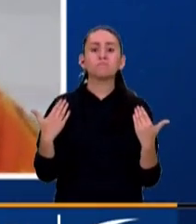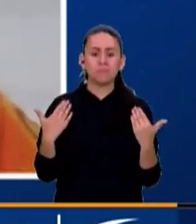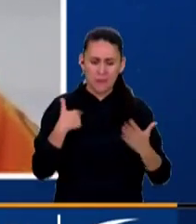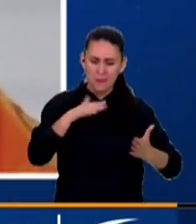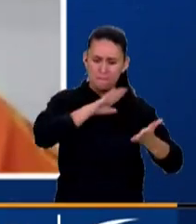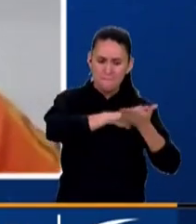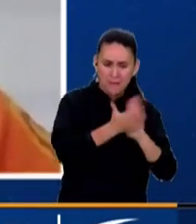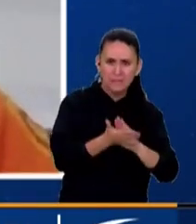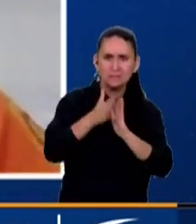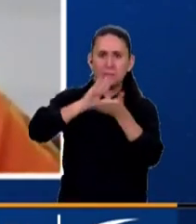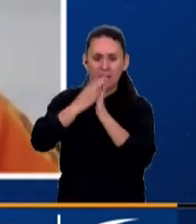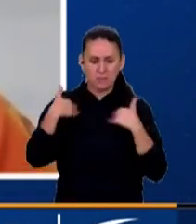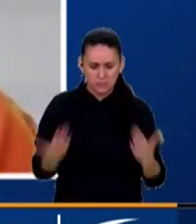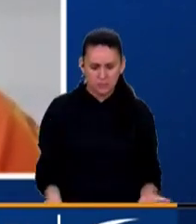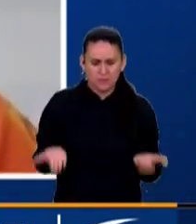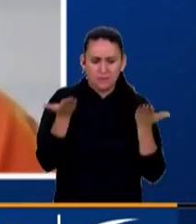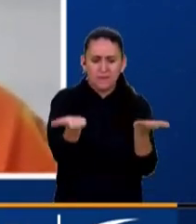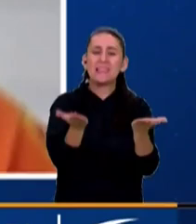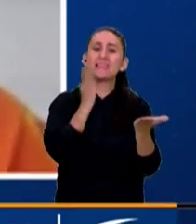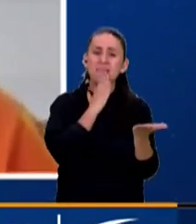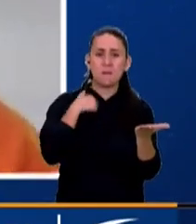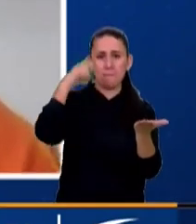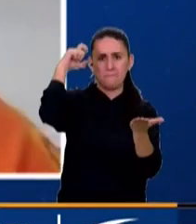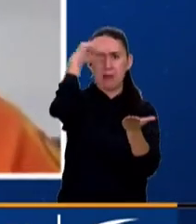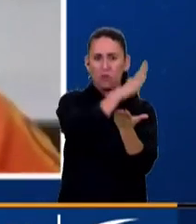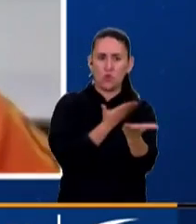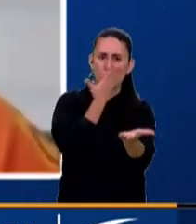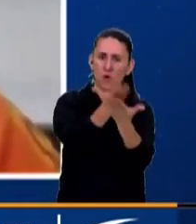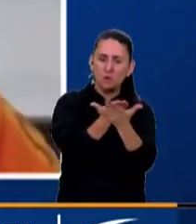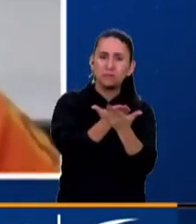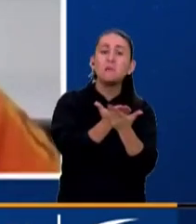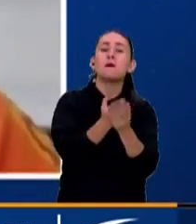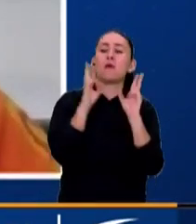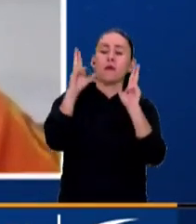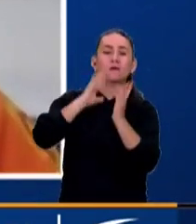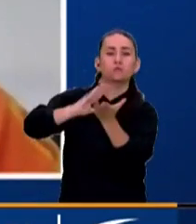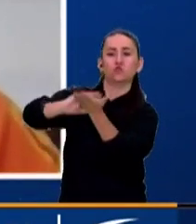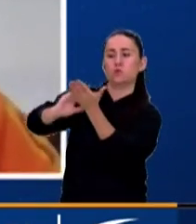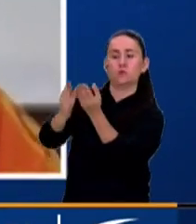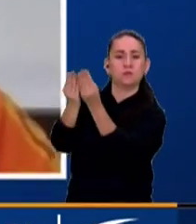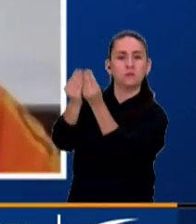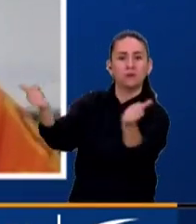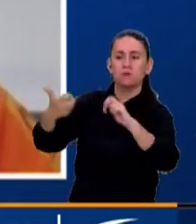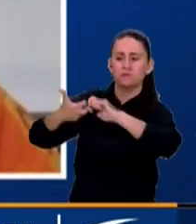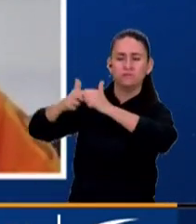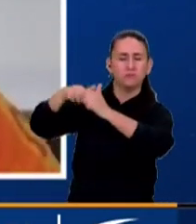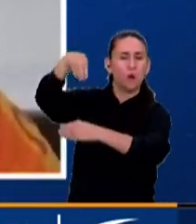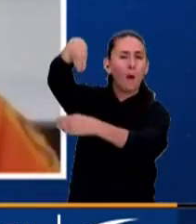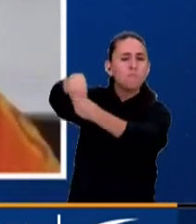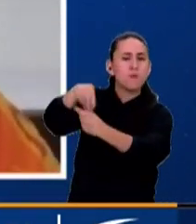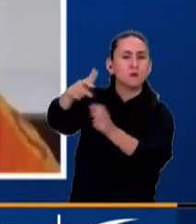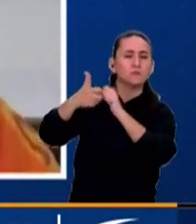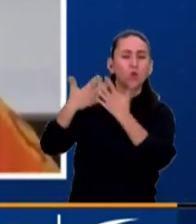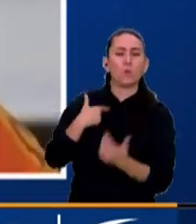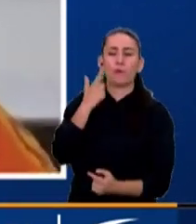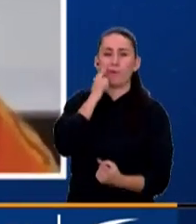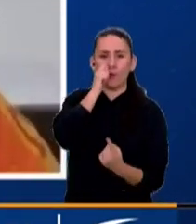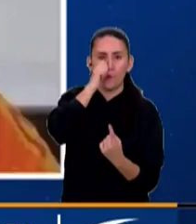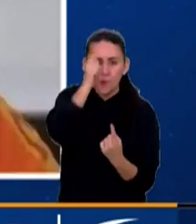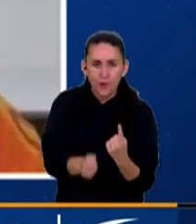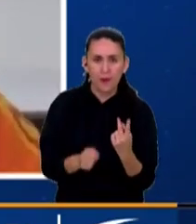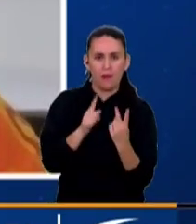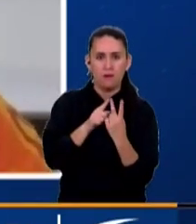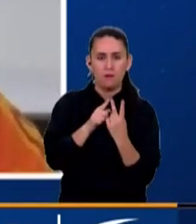paz que ha propuesto el presidente Petro para resolver el conflicto que se padece en Ucrania, el